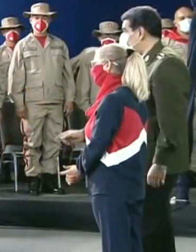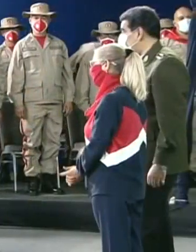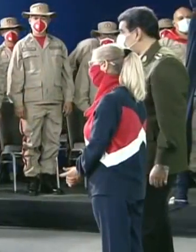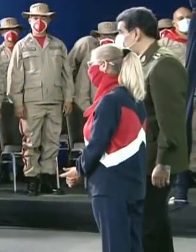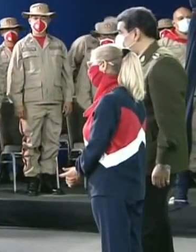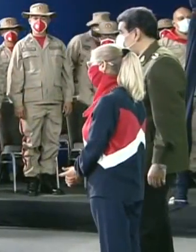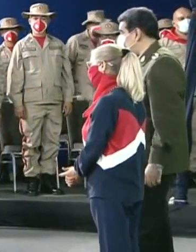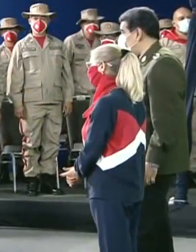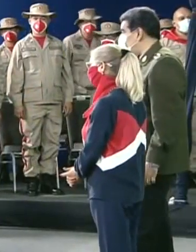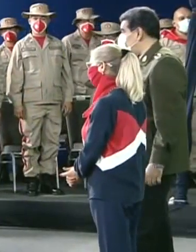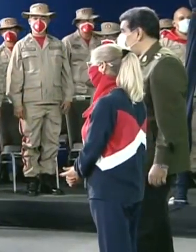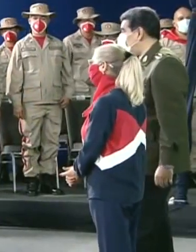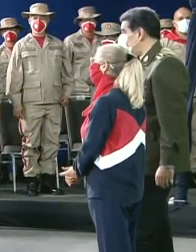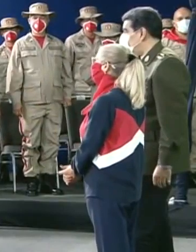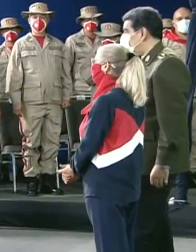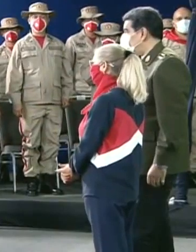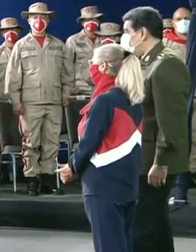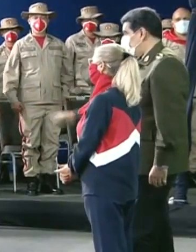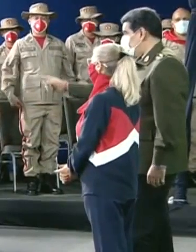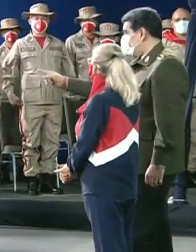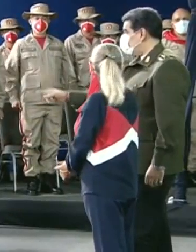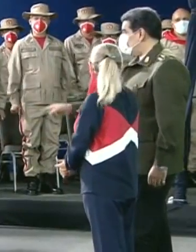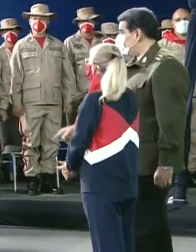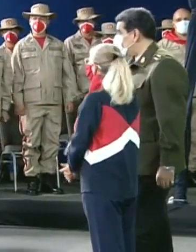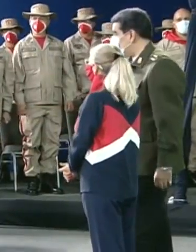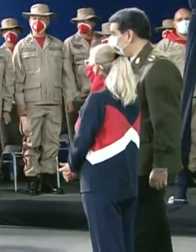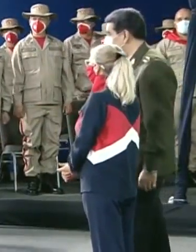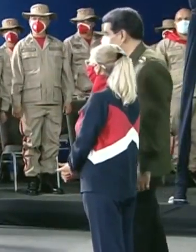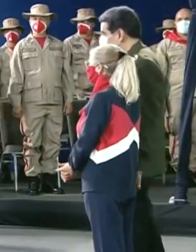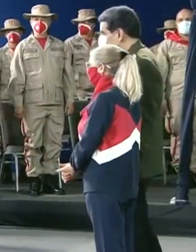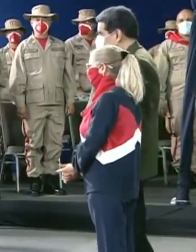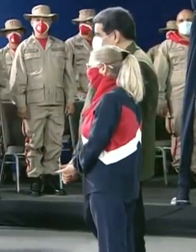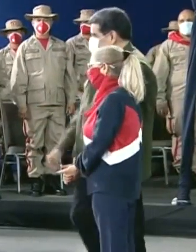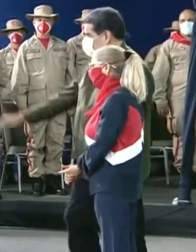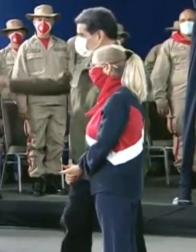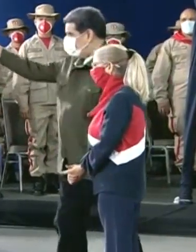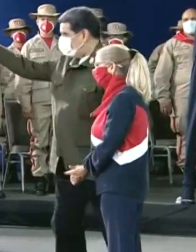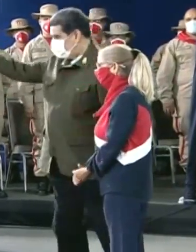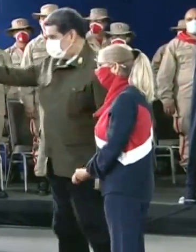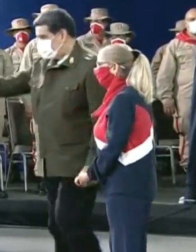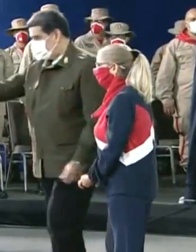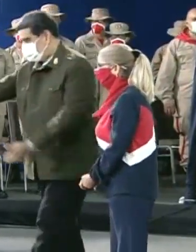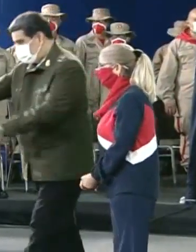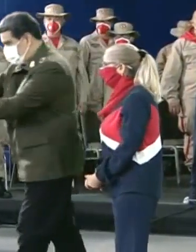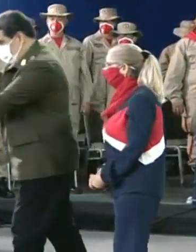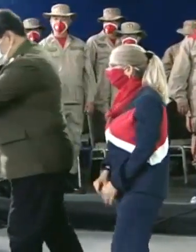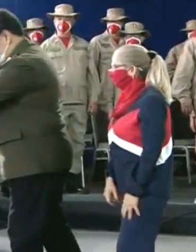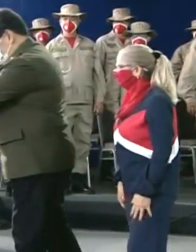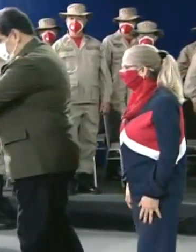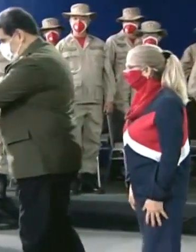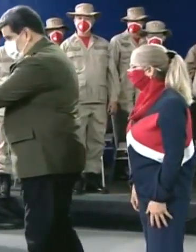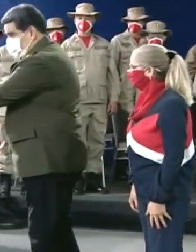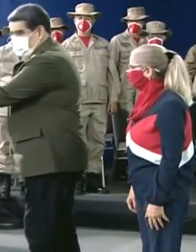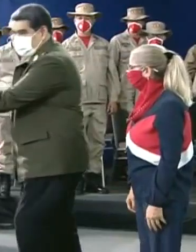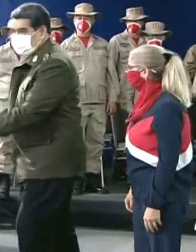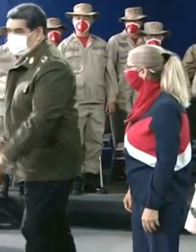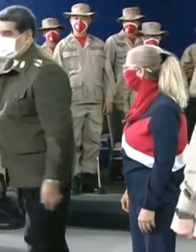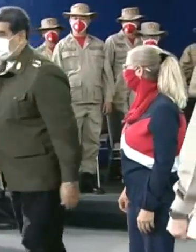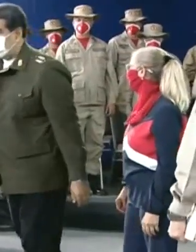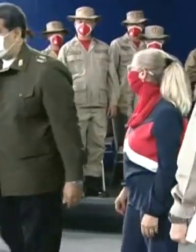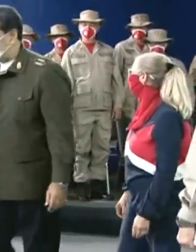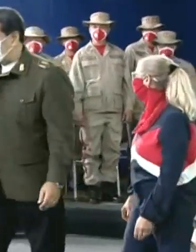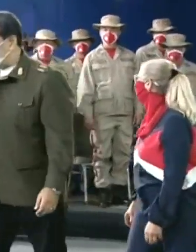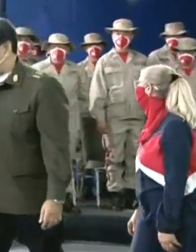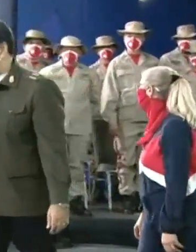acontecimiento histórico que exalta la unión cívico militar y que ha dicho el comandante en jefe de la fuerza armada nacional el